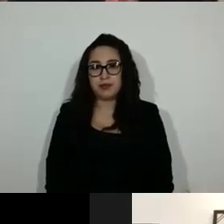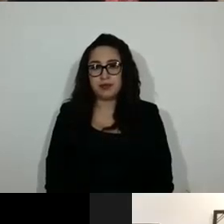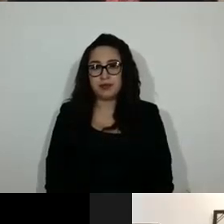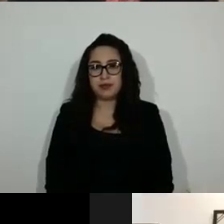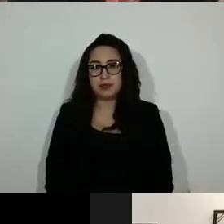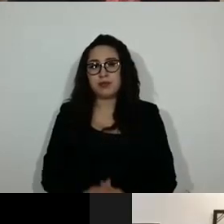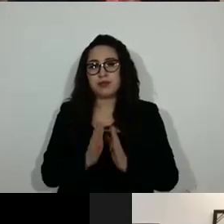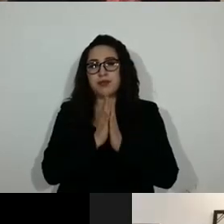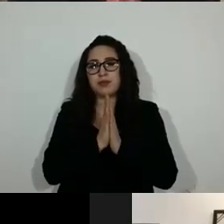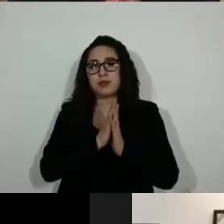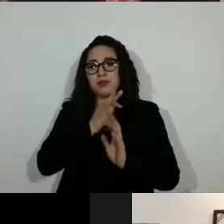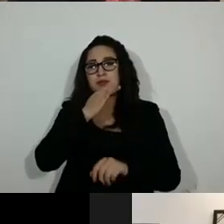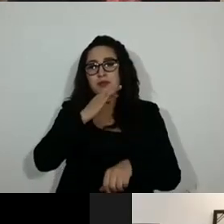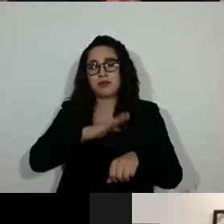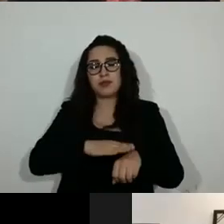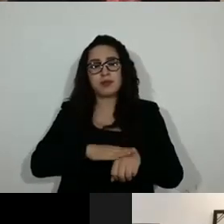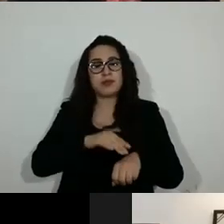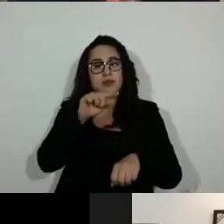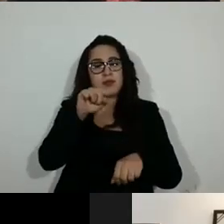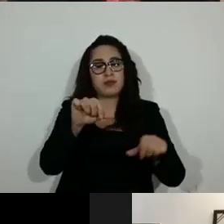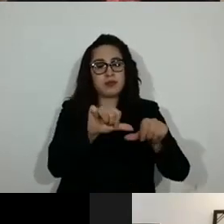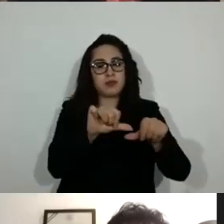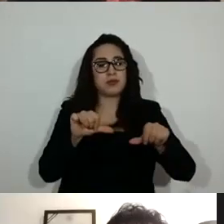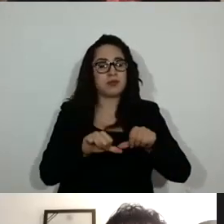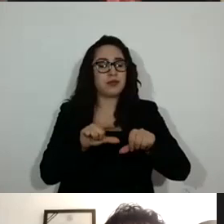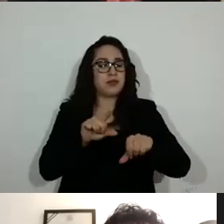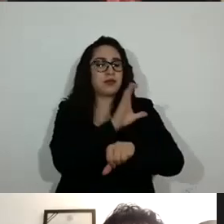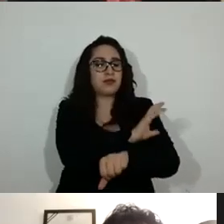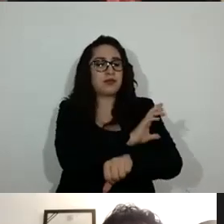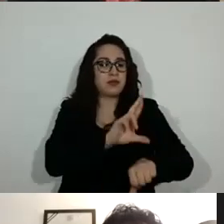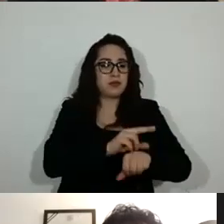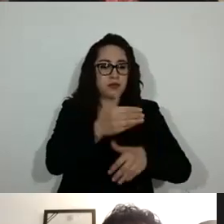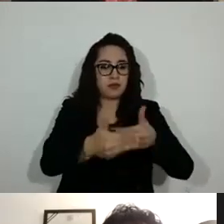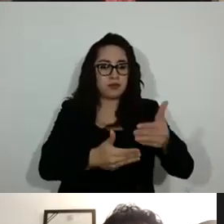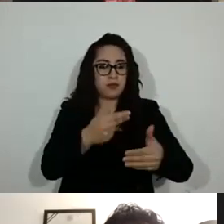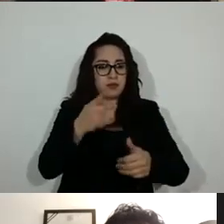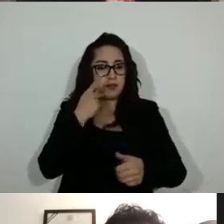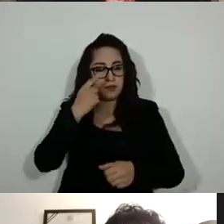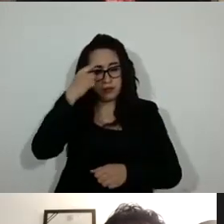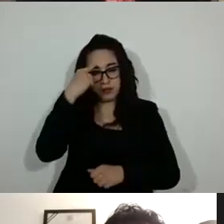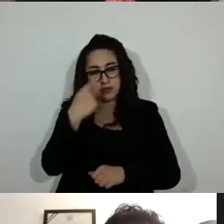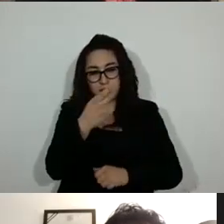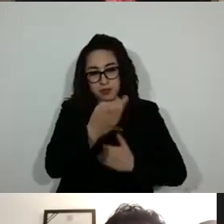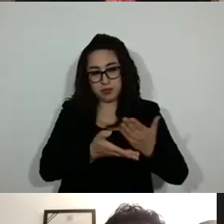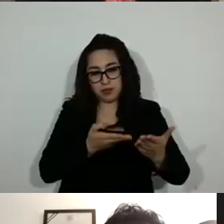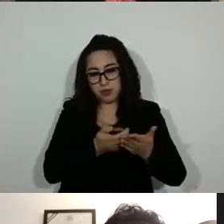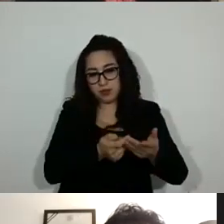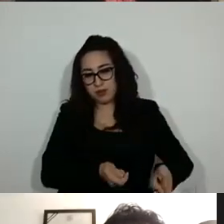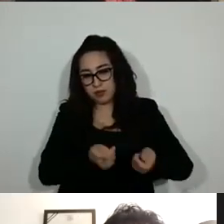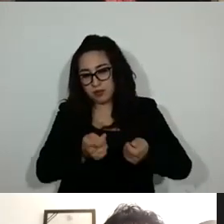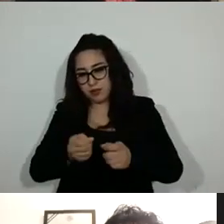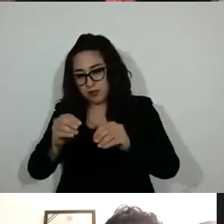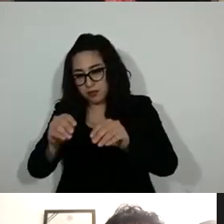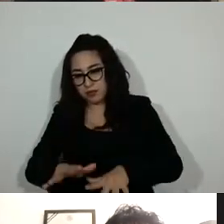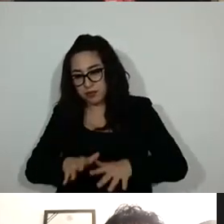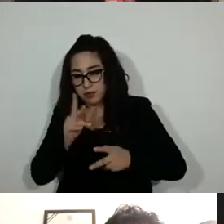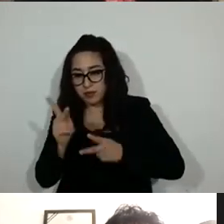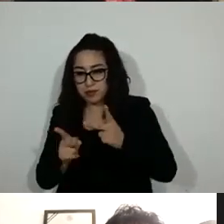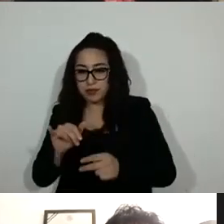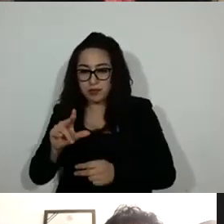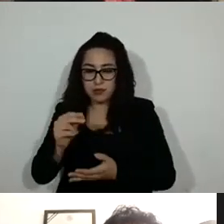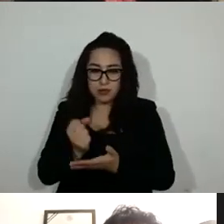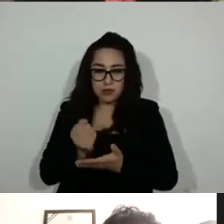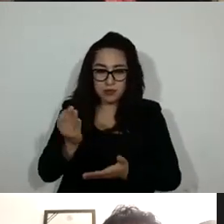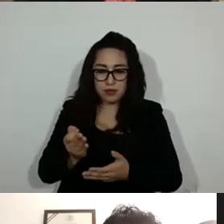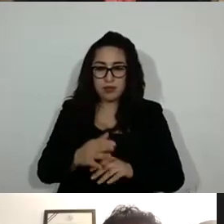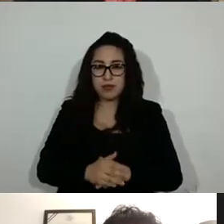del conocimiento de la coordinación de servicios parlamentarios a efecto de que el dictamen aprobado sea sometido a consideración del pleno. En